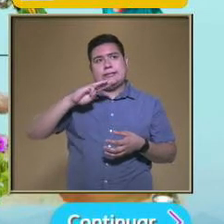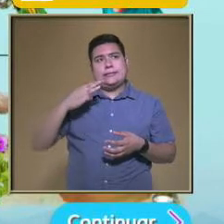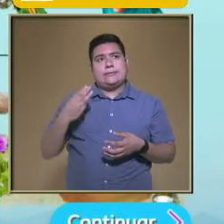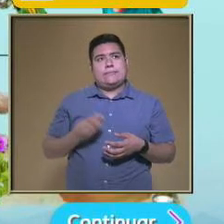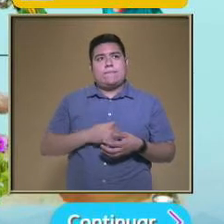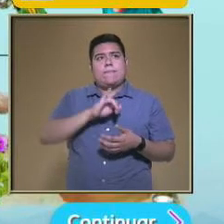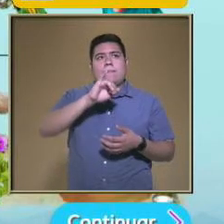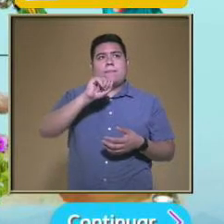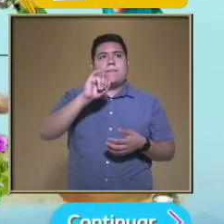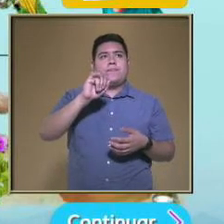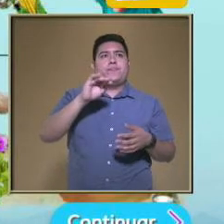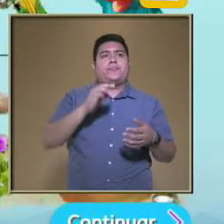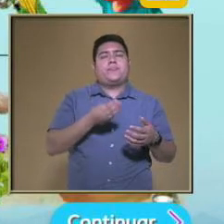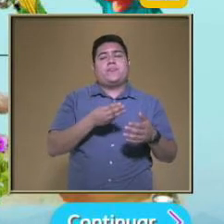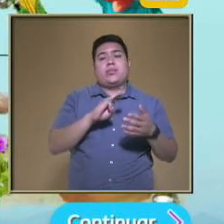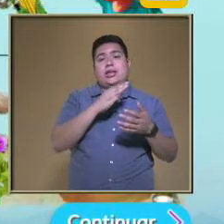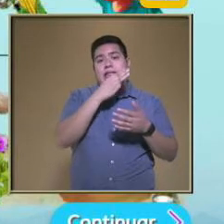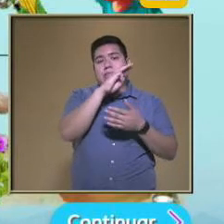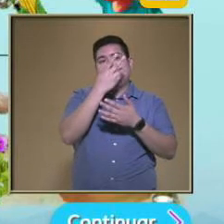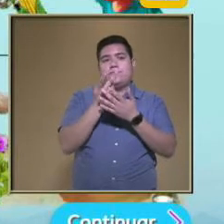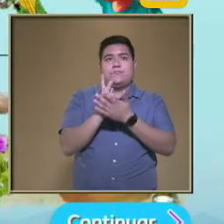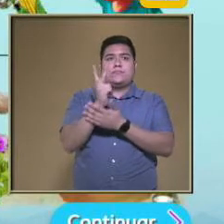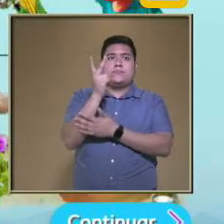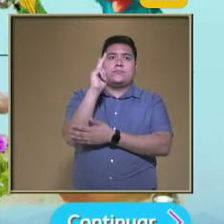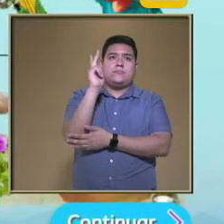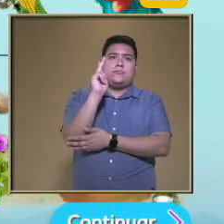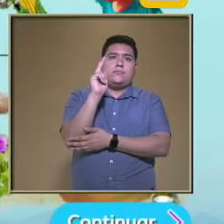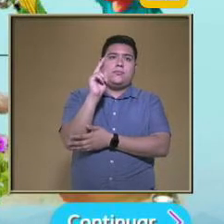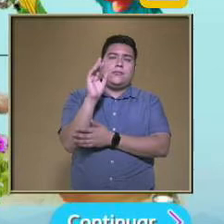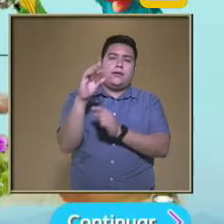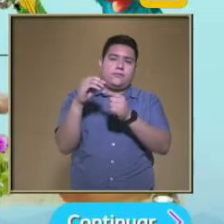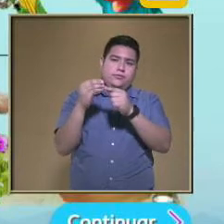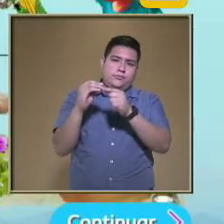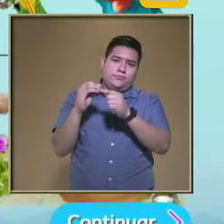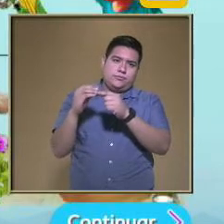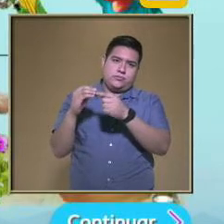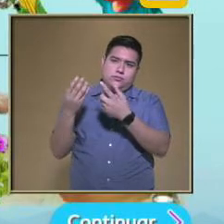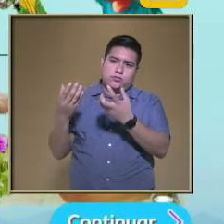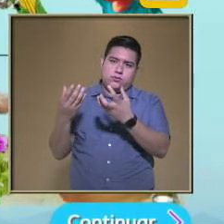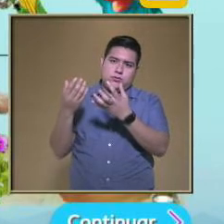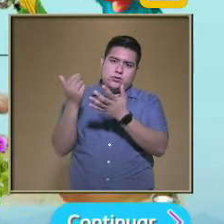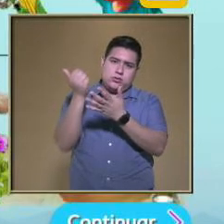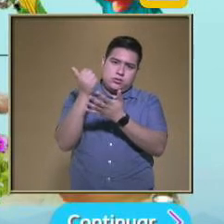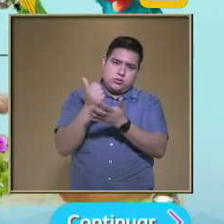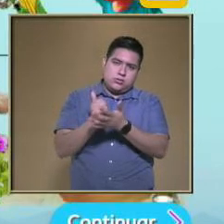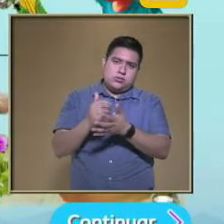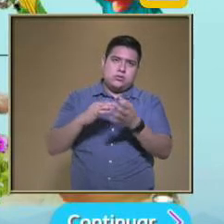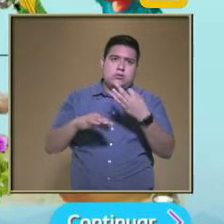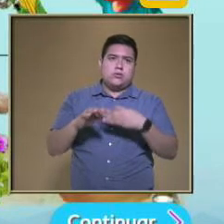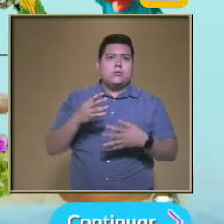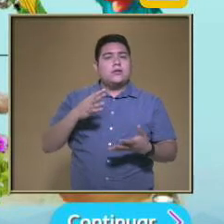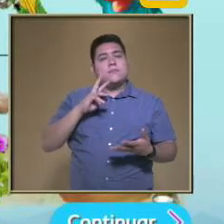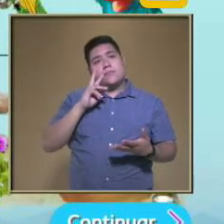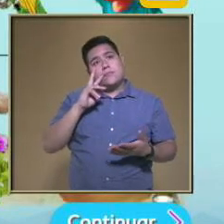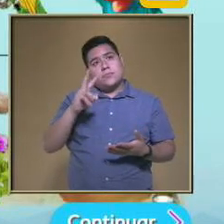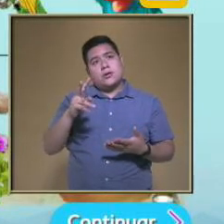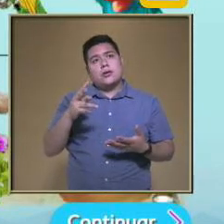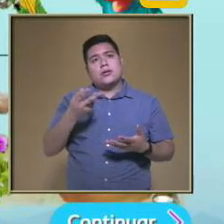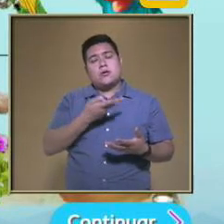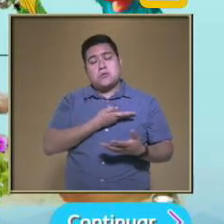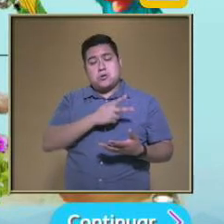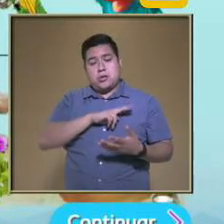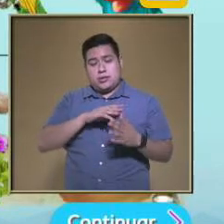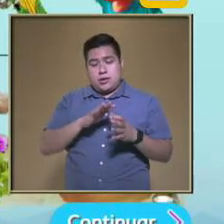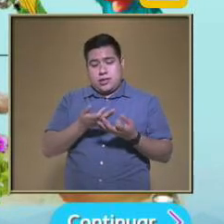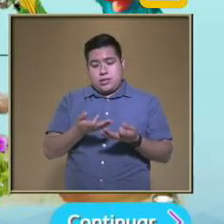si El tallo del maíz Le sirve como soporte A la enredadera Del frijol Ahora Recuerdas Los nutrientes Que hay en la tierra Gracias a la relación Entre el frijol Y la